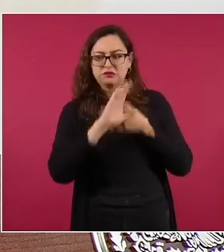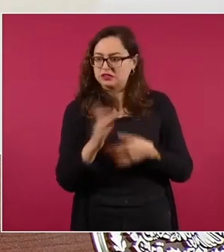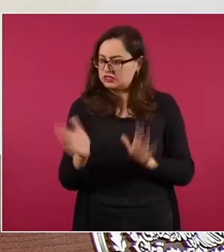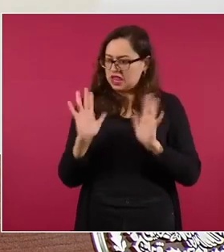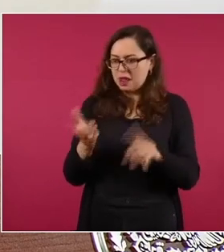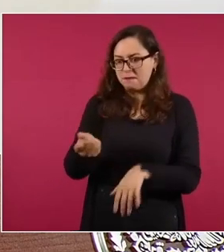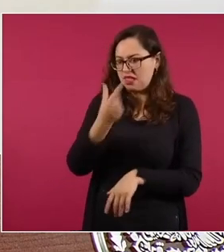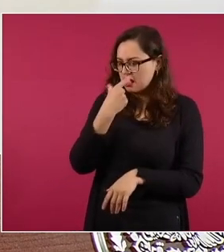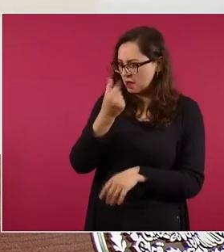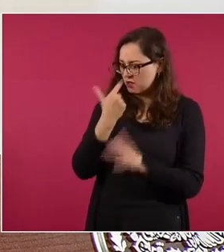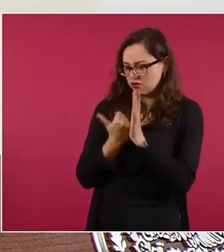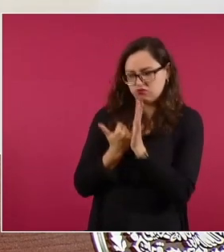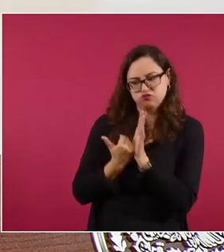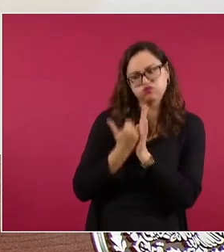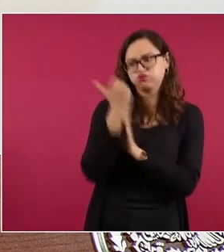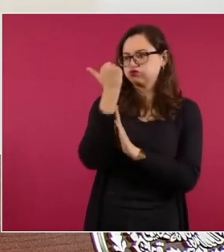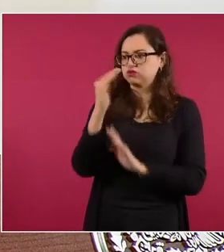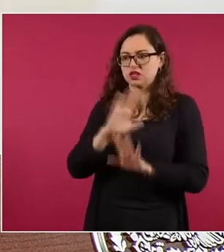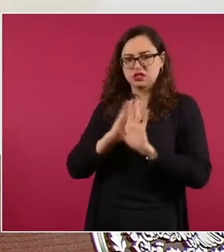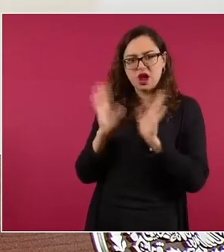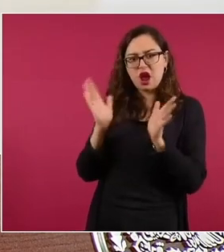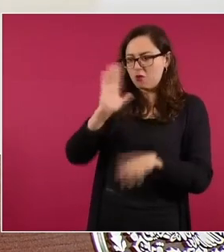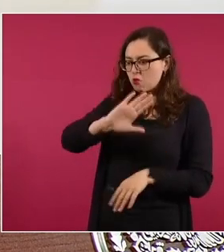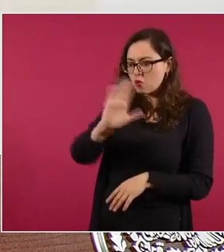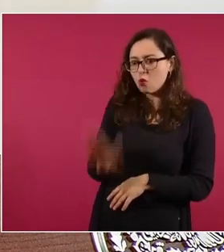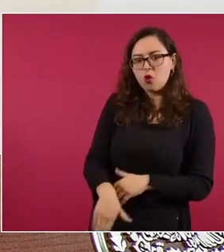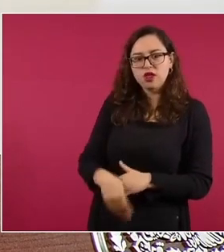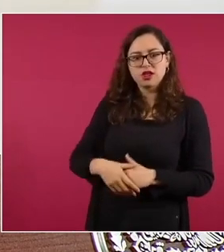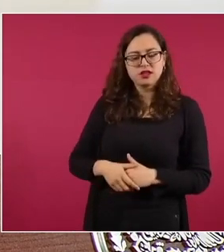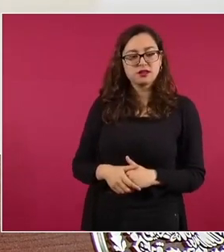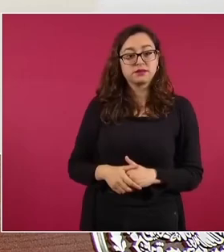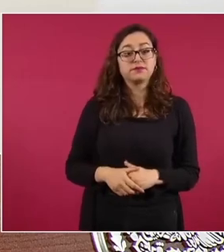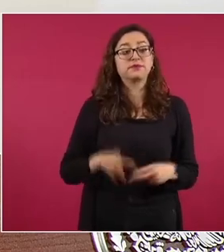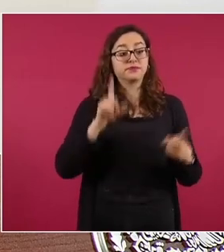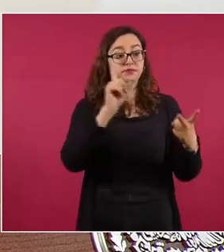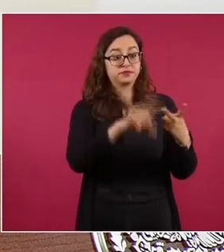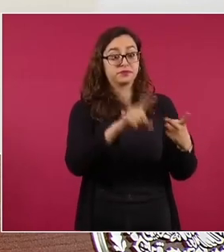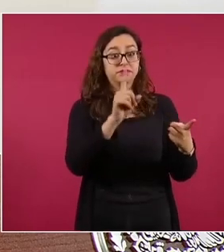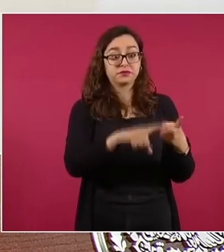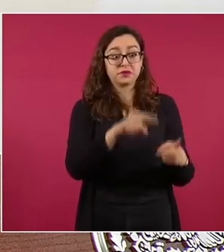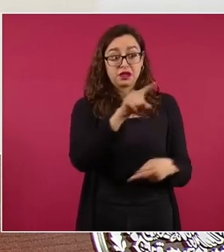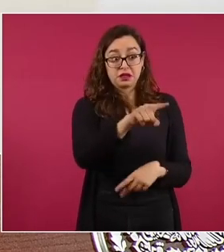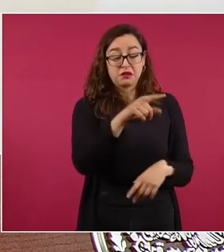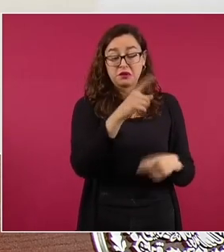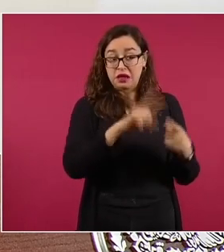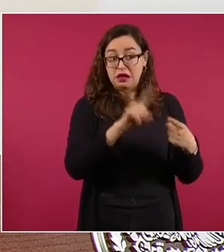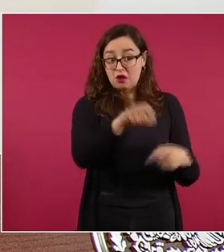un representante de una asociación médica